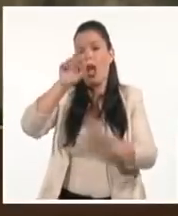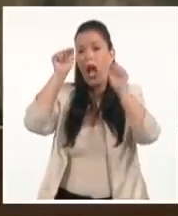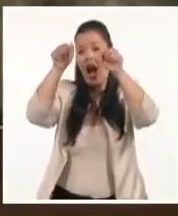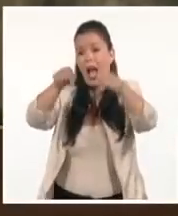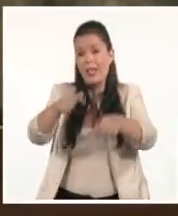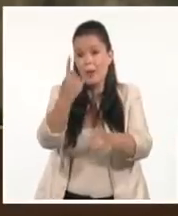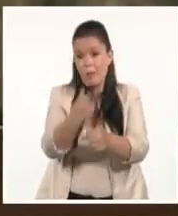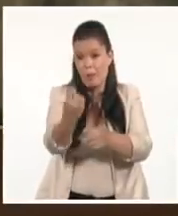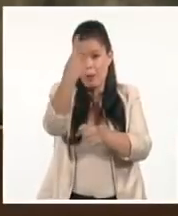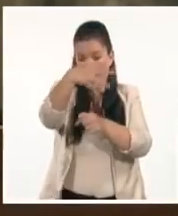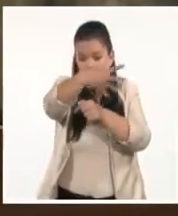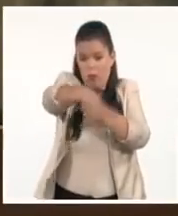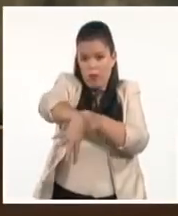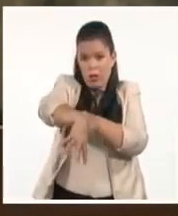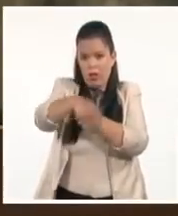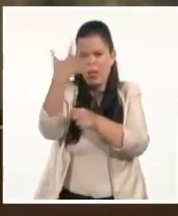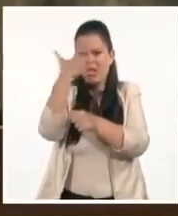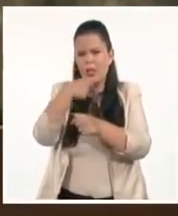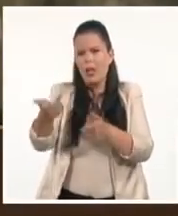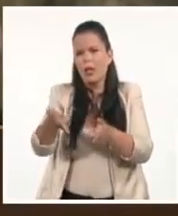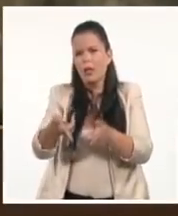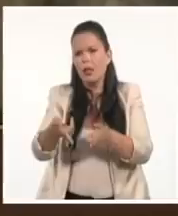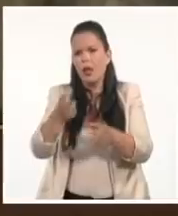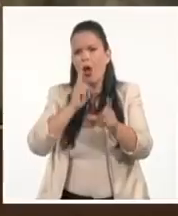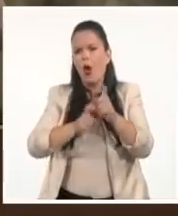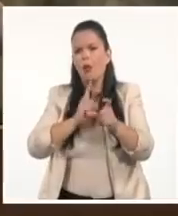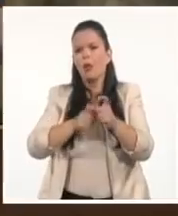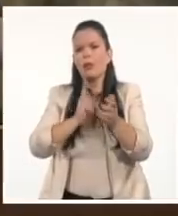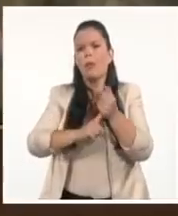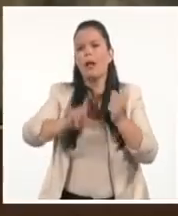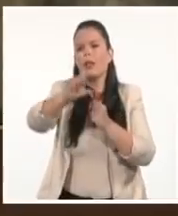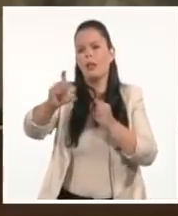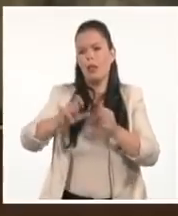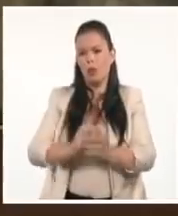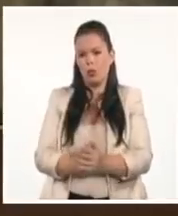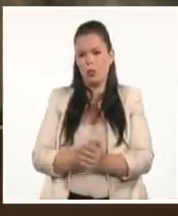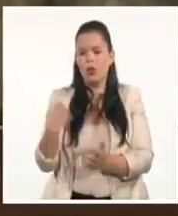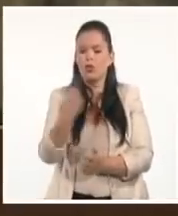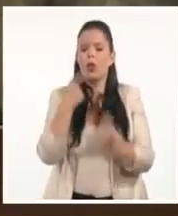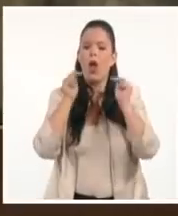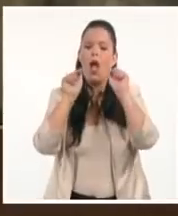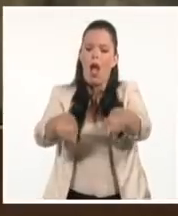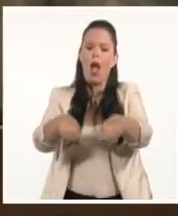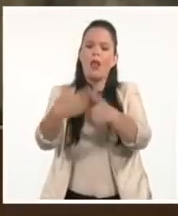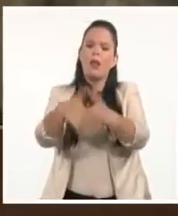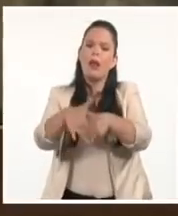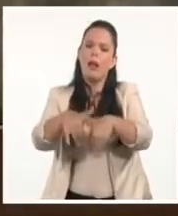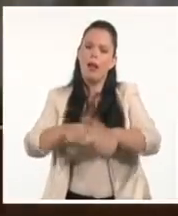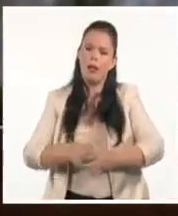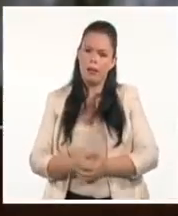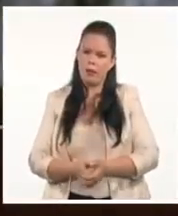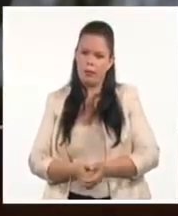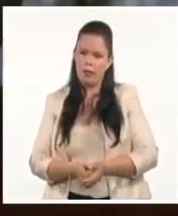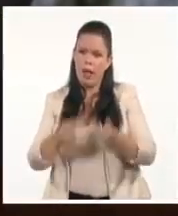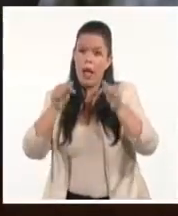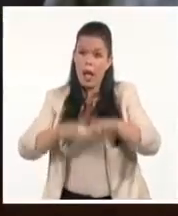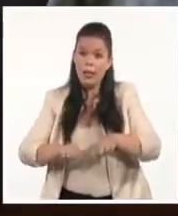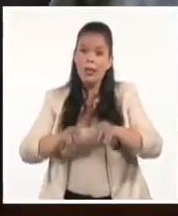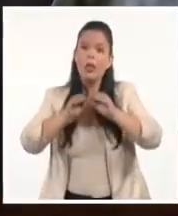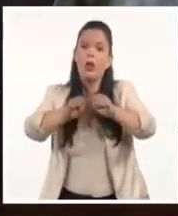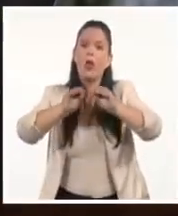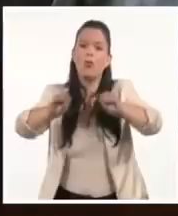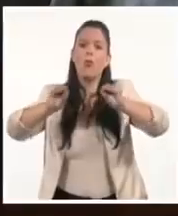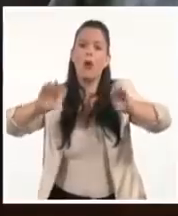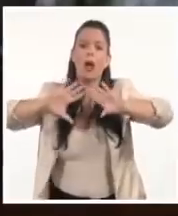comunistas. Y con esa convicción, vamos a las calles. Estamos ya en las calles. Aquí estamos convocando a todos los revolucionarios.